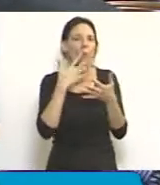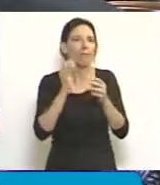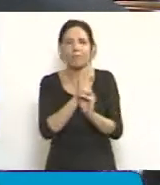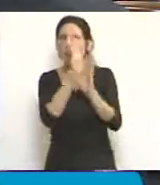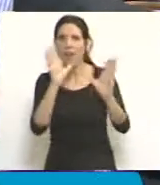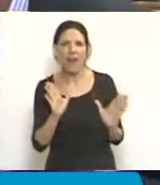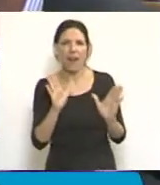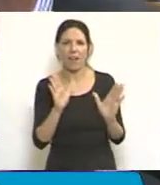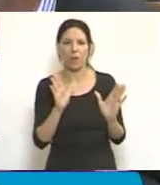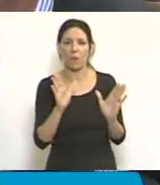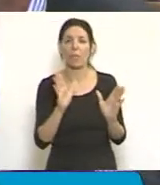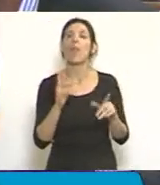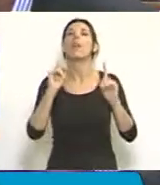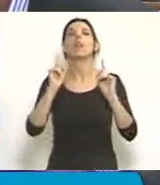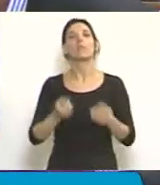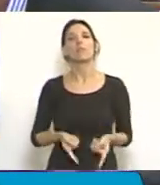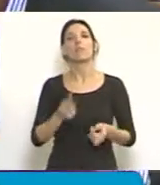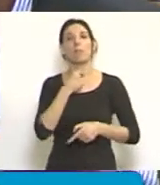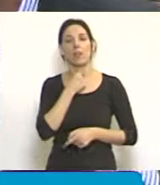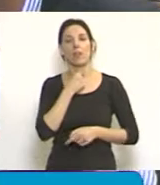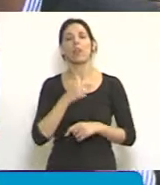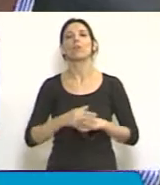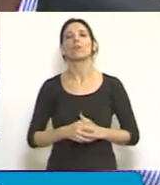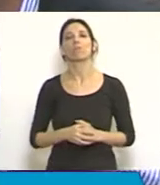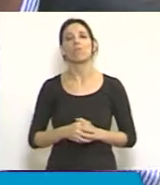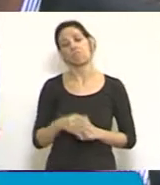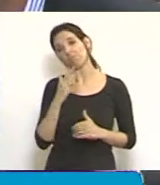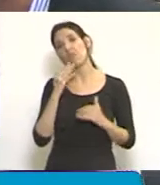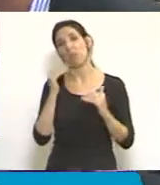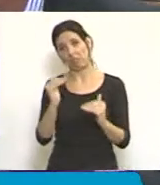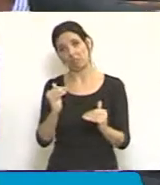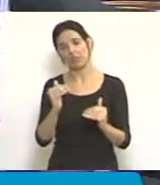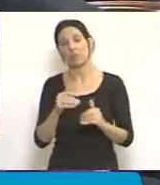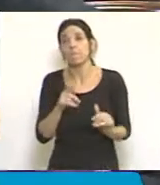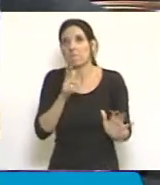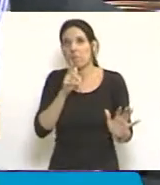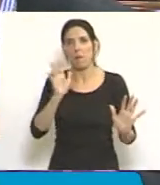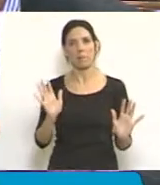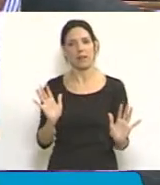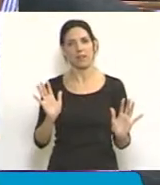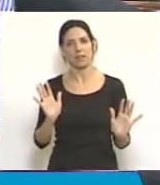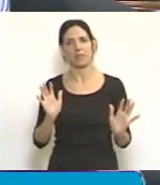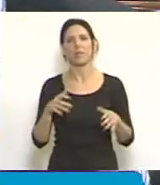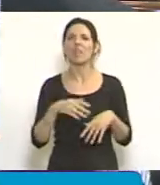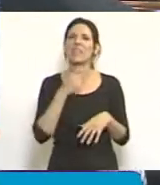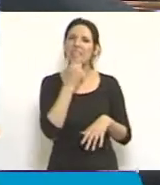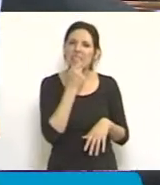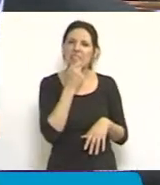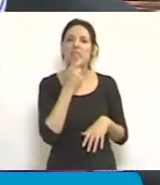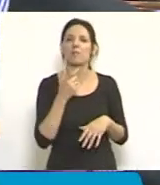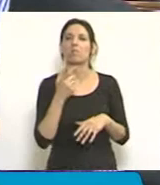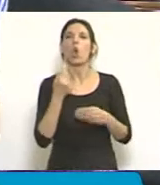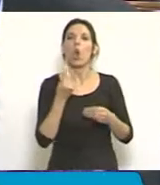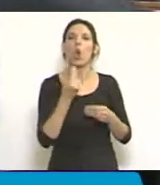estos principios. Y quiero también mencionar que me parece que discutiendo una implementación del